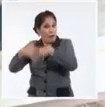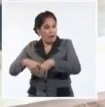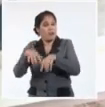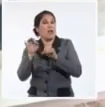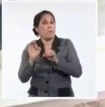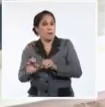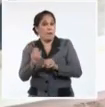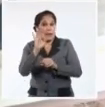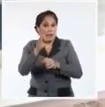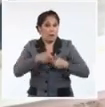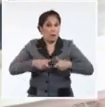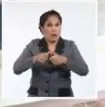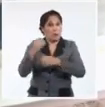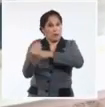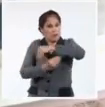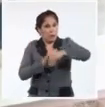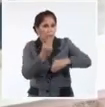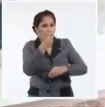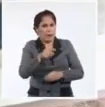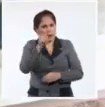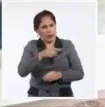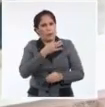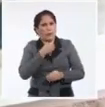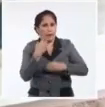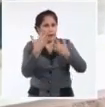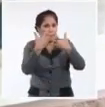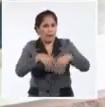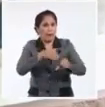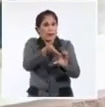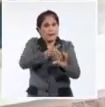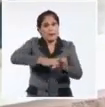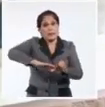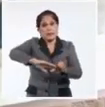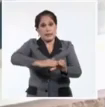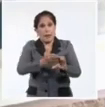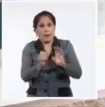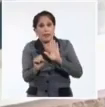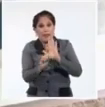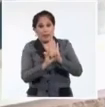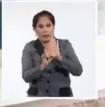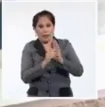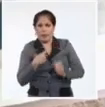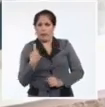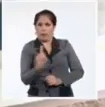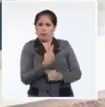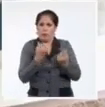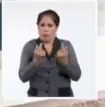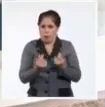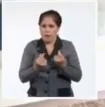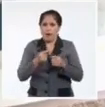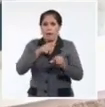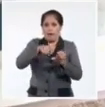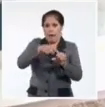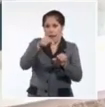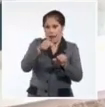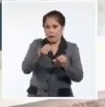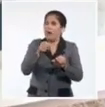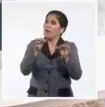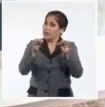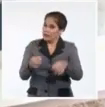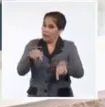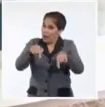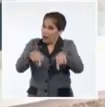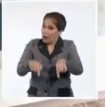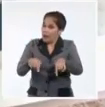congreso. La cerámica es una de las actividades no solamente identitarias, sino emblemáticas para la economía dinera, pero que realmente en estos